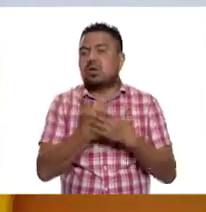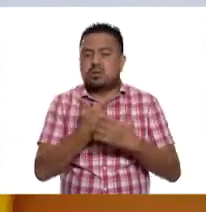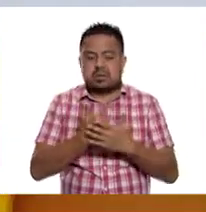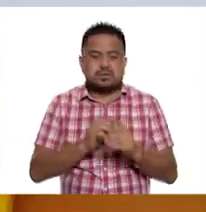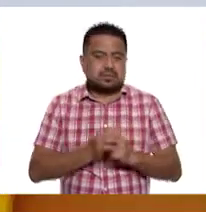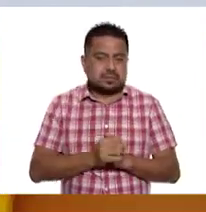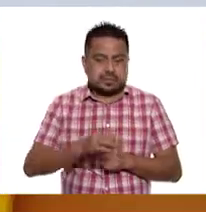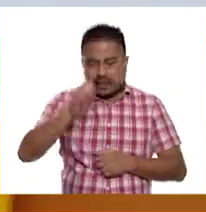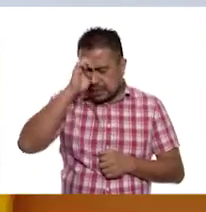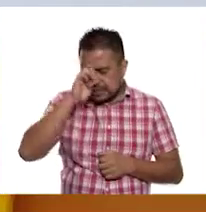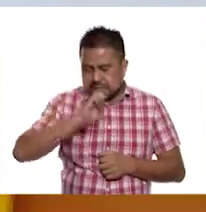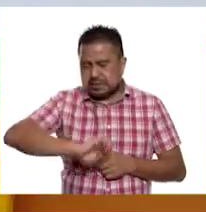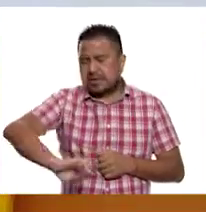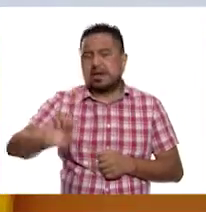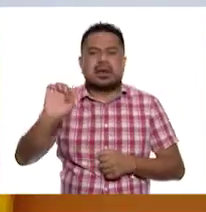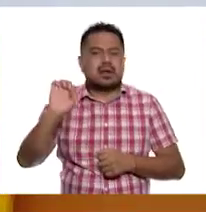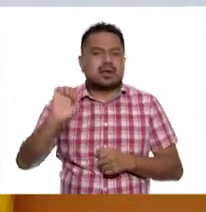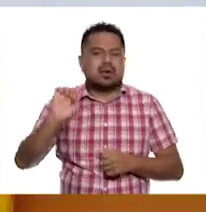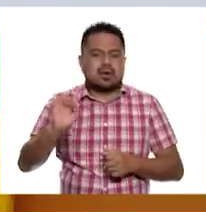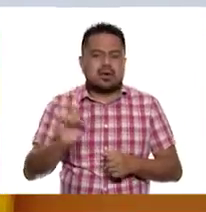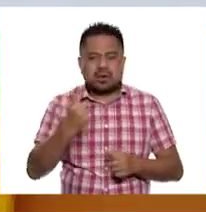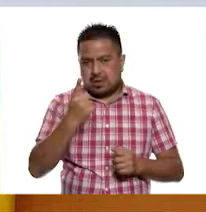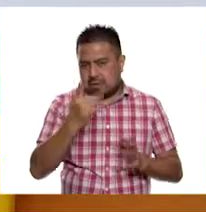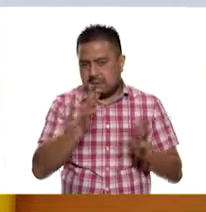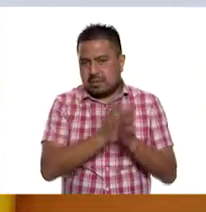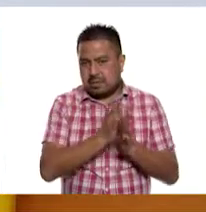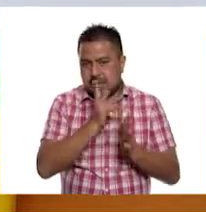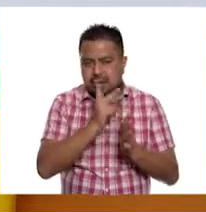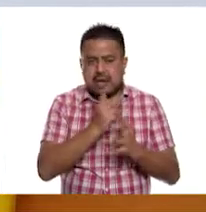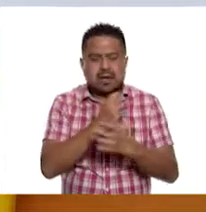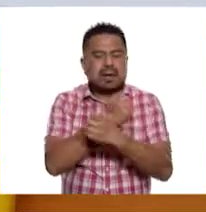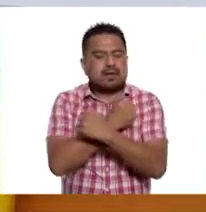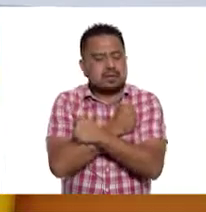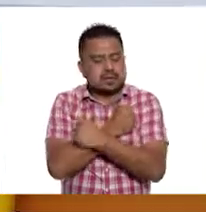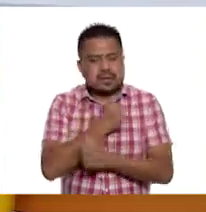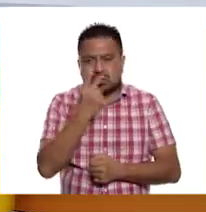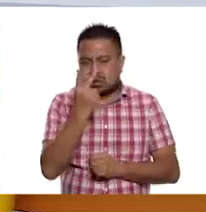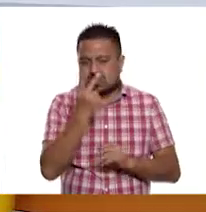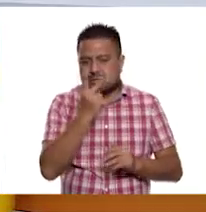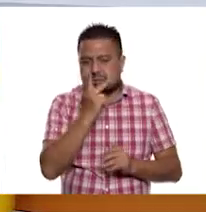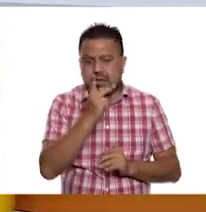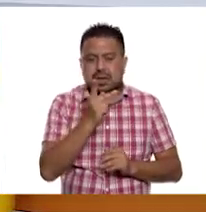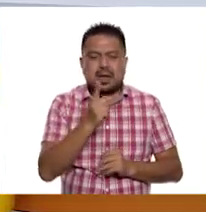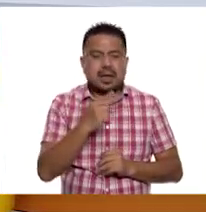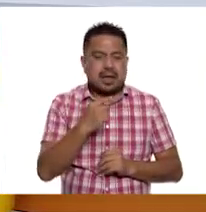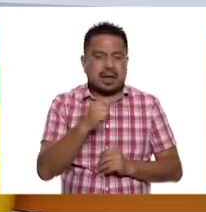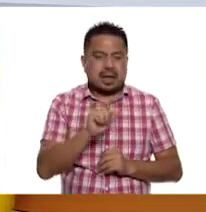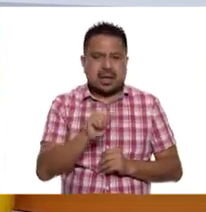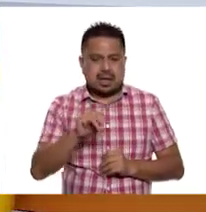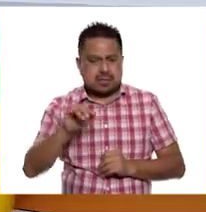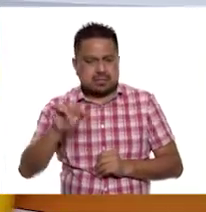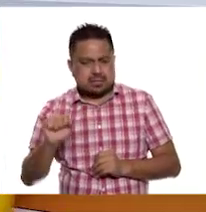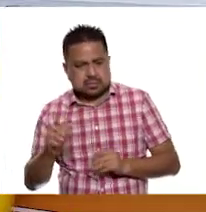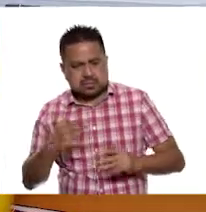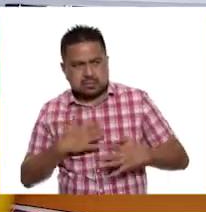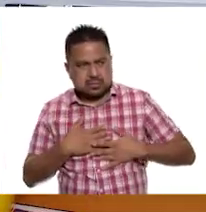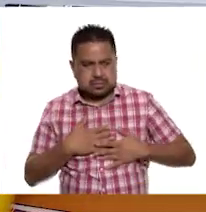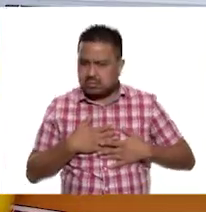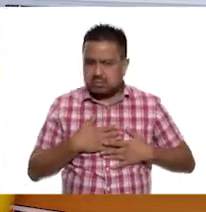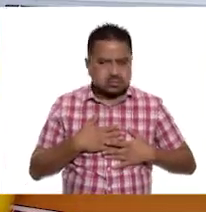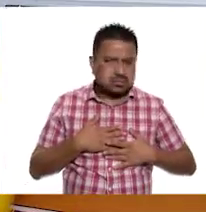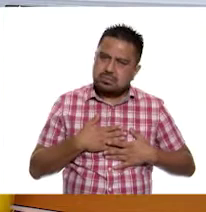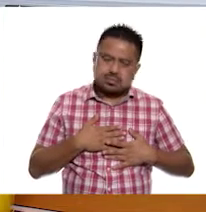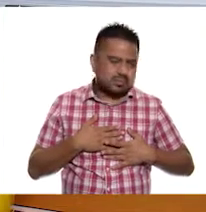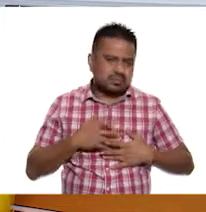Una palabra. Abrazar. Dos palabras. A mis. No, no, no. Ya lo